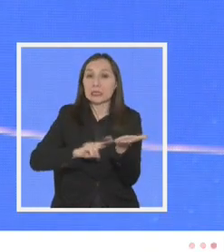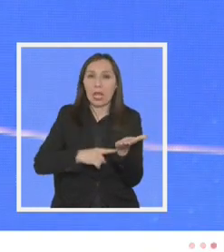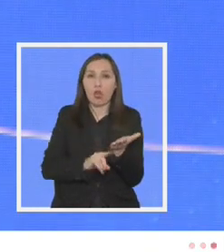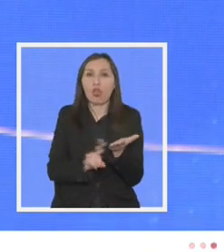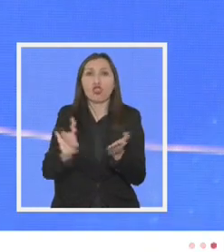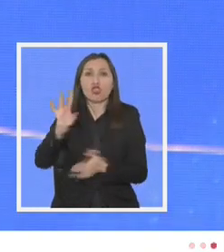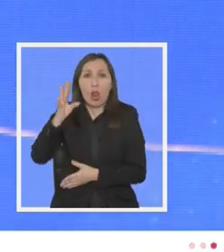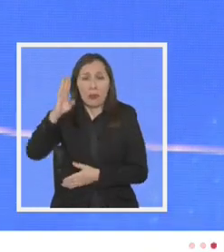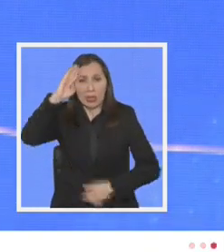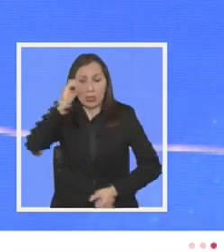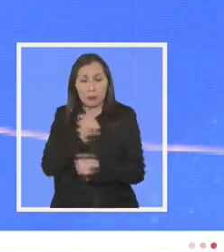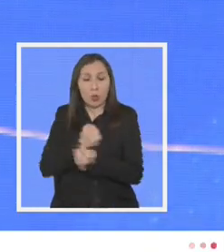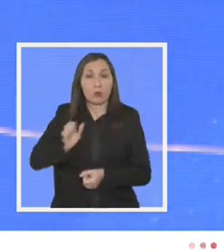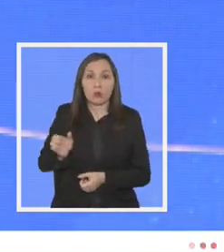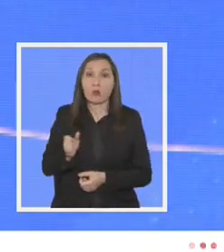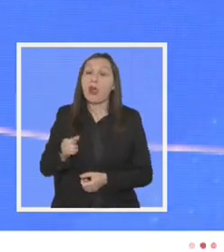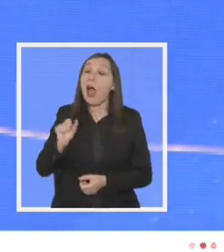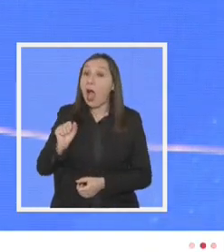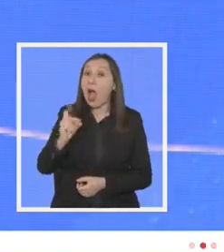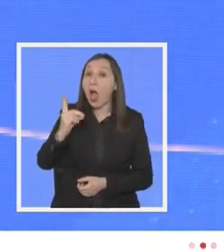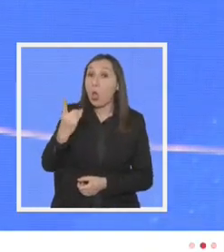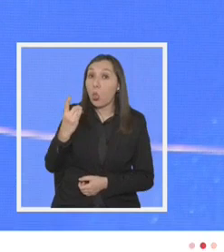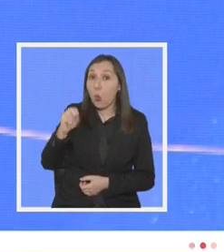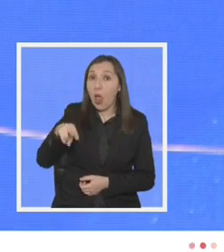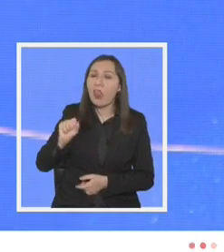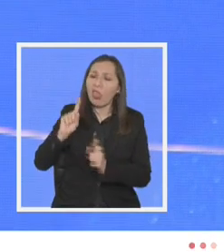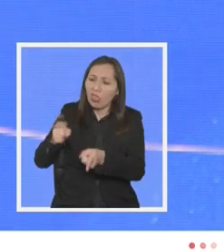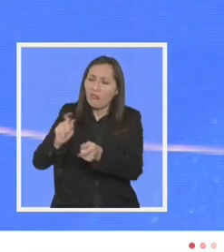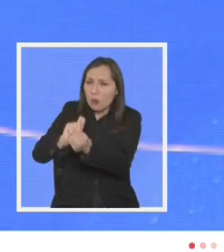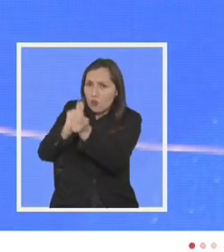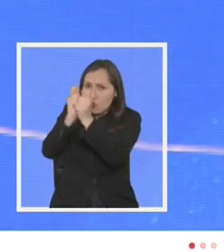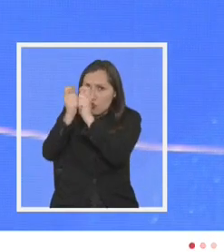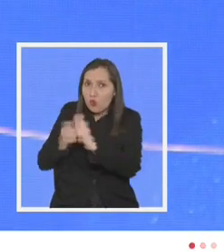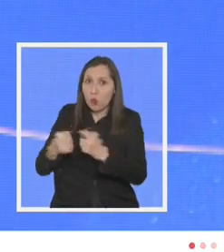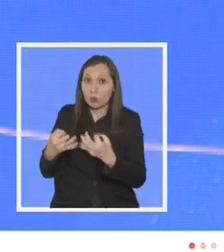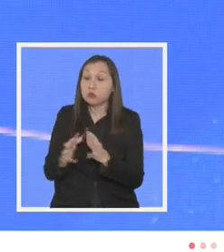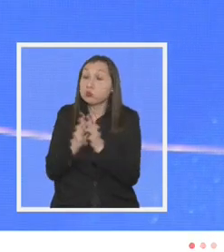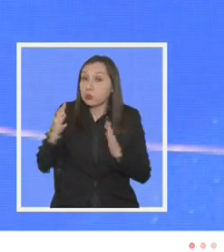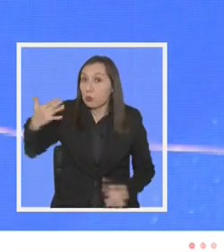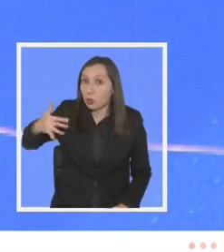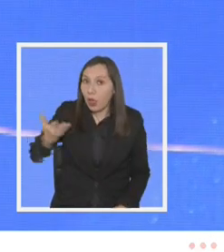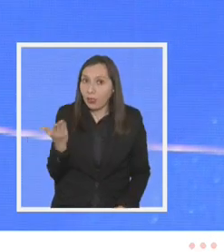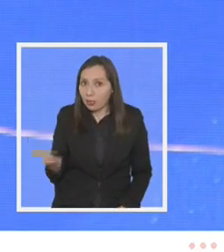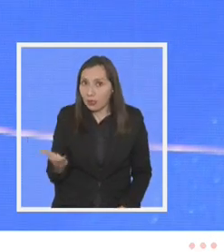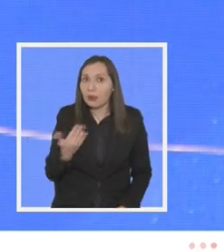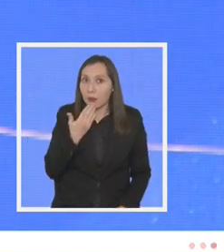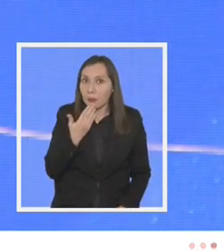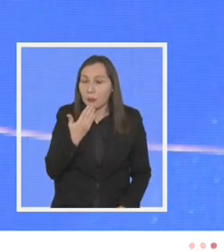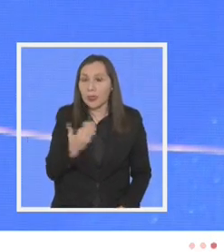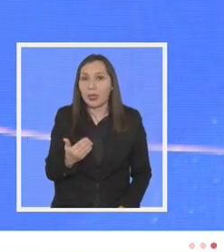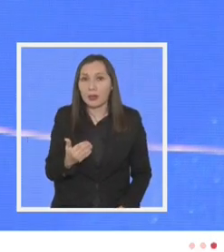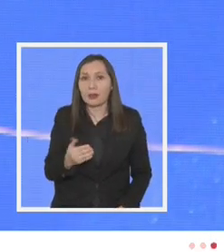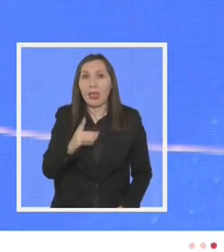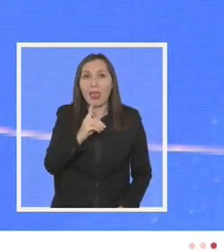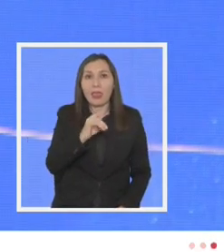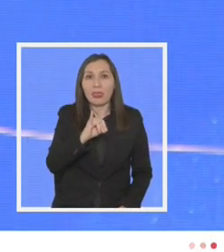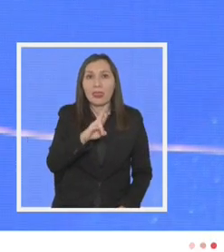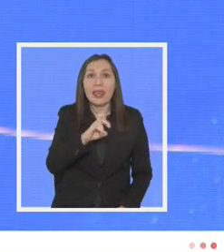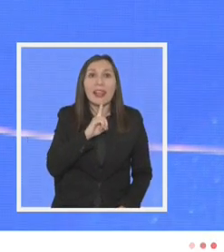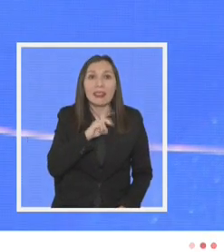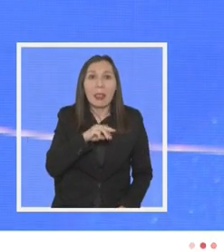esto no solamente las policías aduanas tenemos que reconvertir la aduana tremendamente importante la directemar